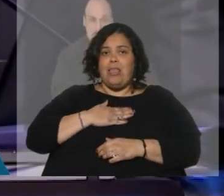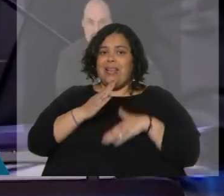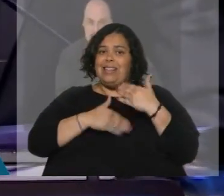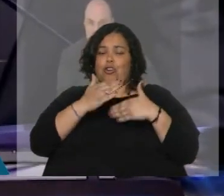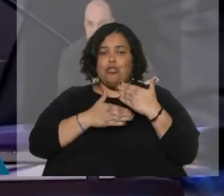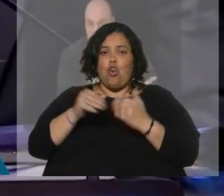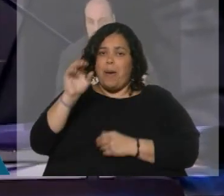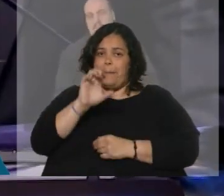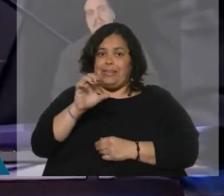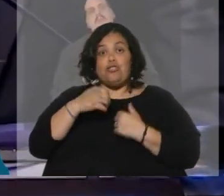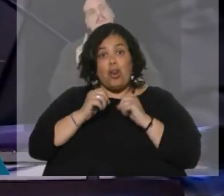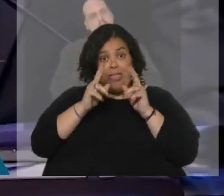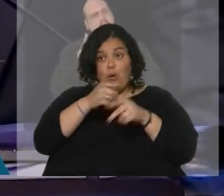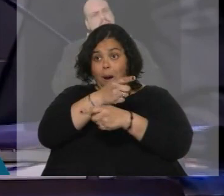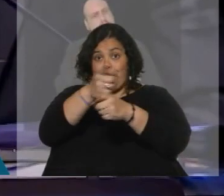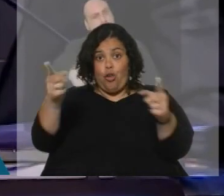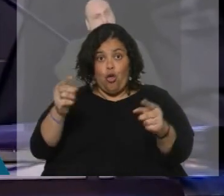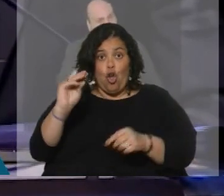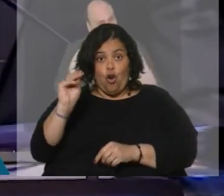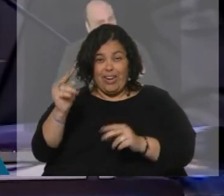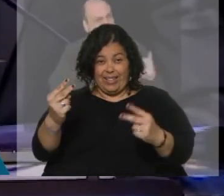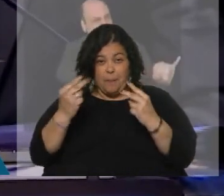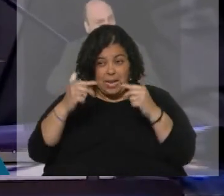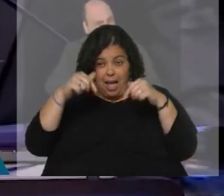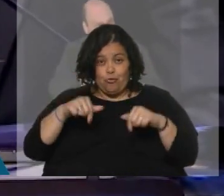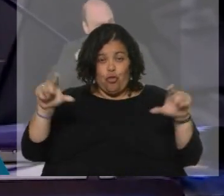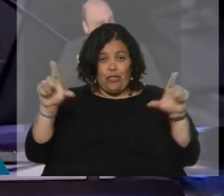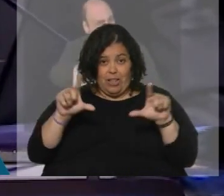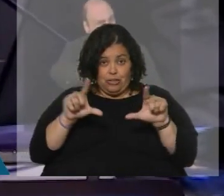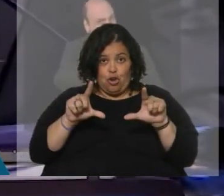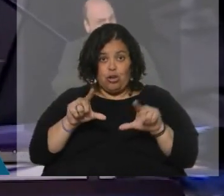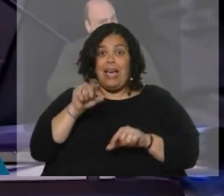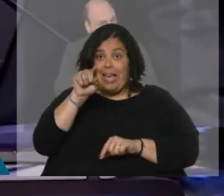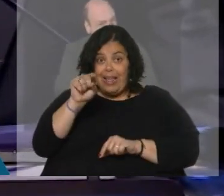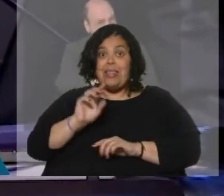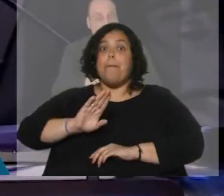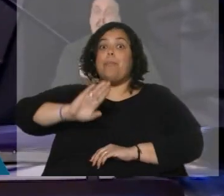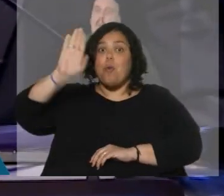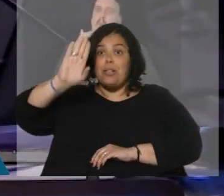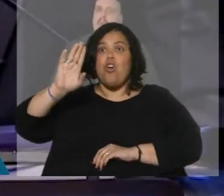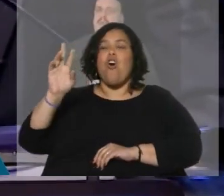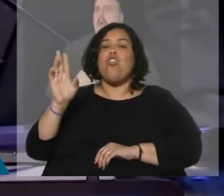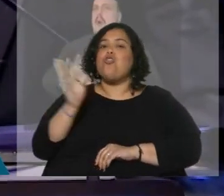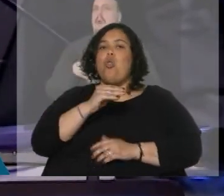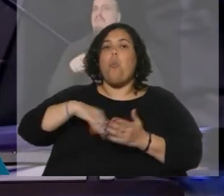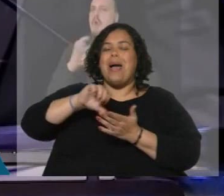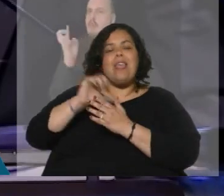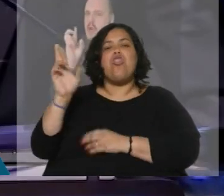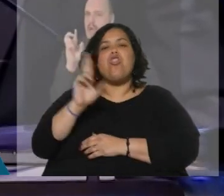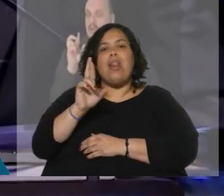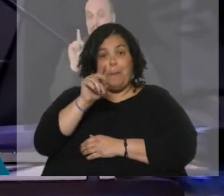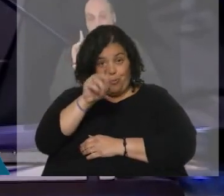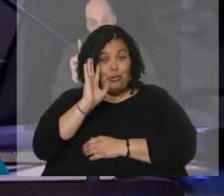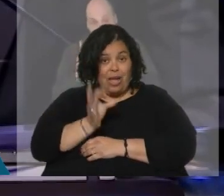todos los jóvenes que están mirando hoy en televisión, te prometieron la dolarización, pero vos sabés que sin